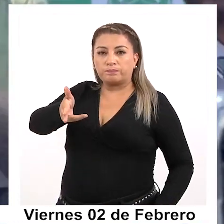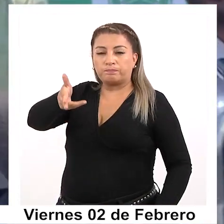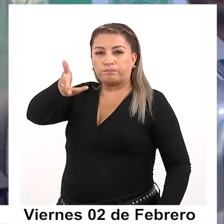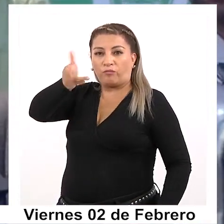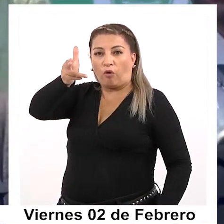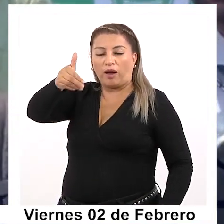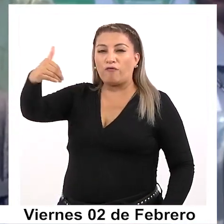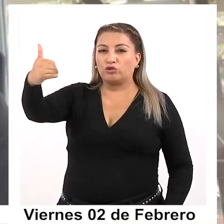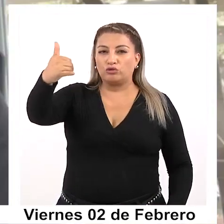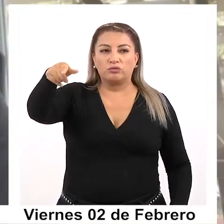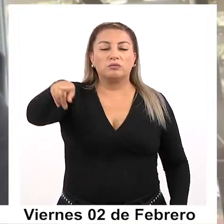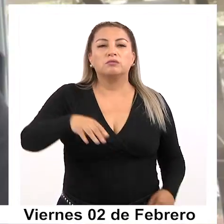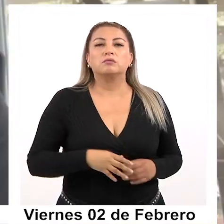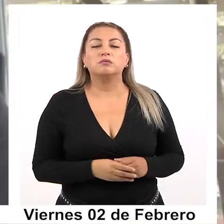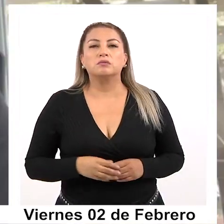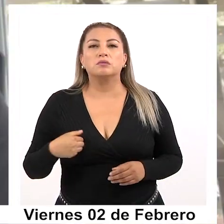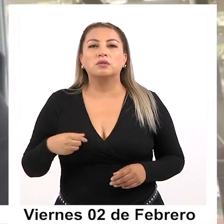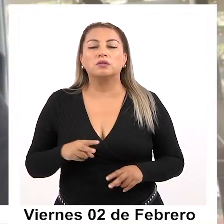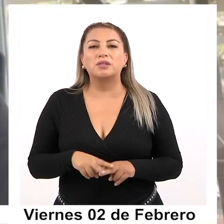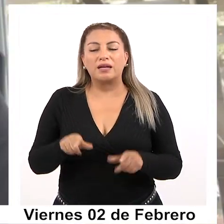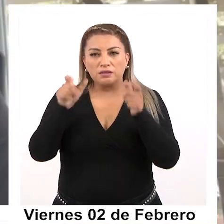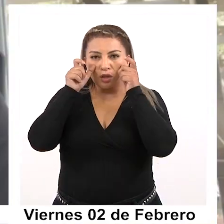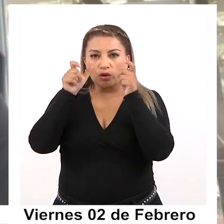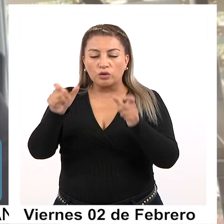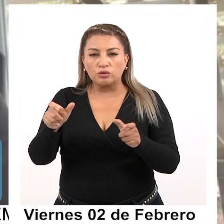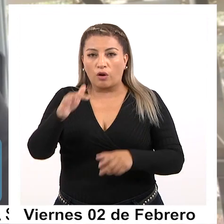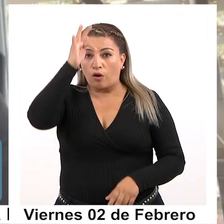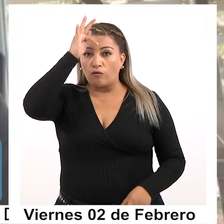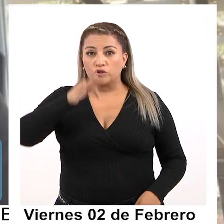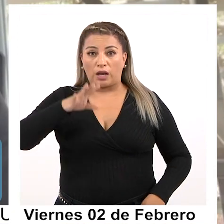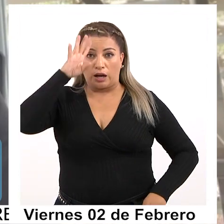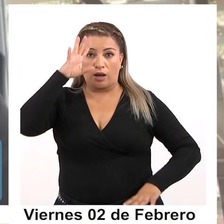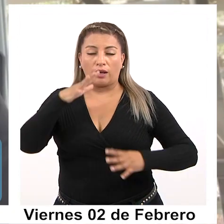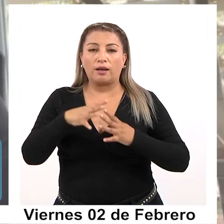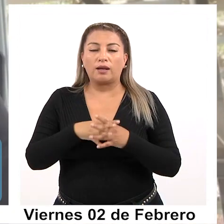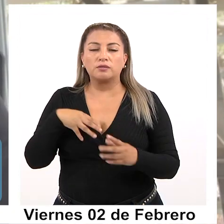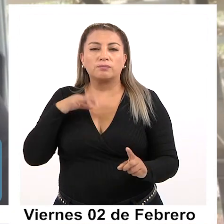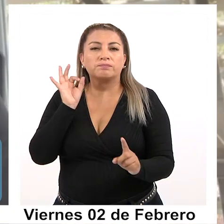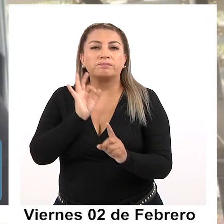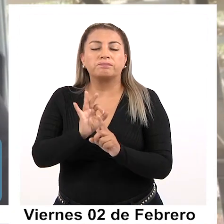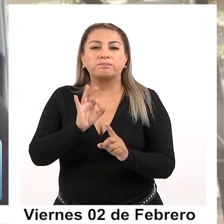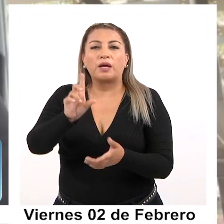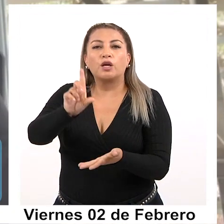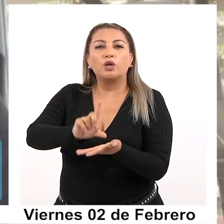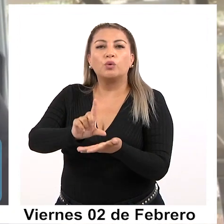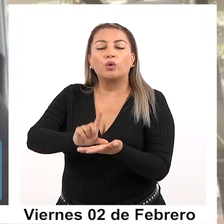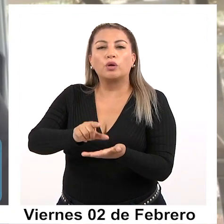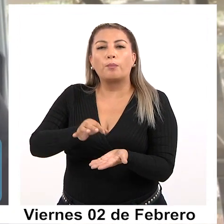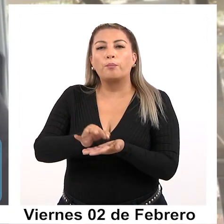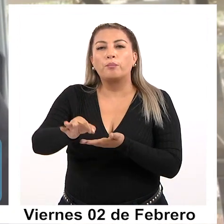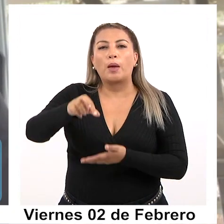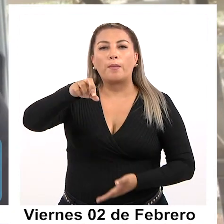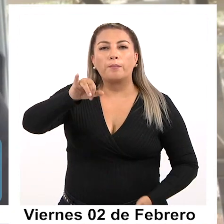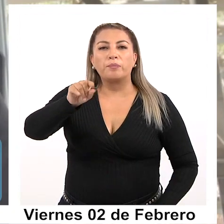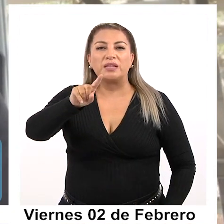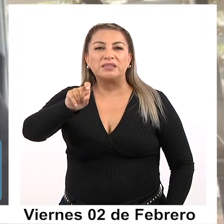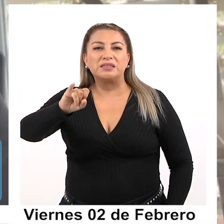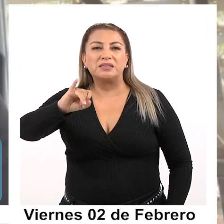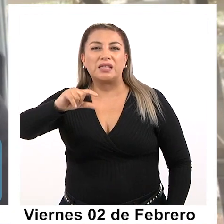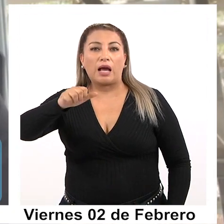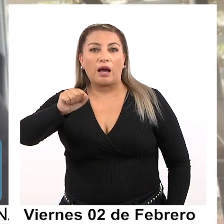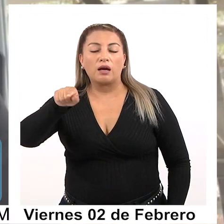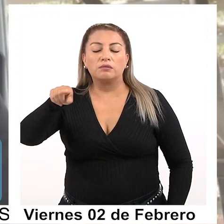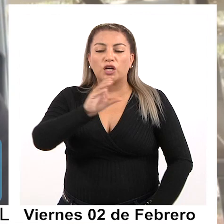el marco constitucional vigente. Fue realizada fiscalización por funcionarios del ejército, específicamente en el sector de Pisigacentro, comuna de